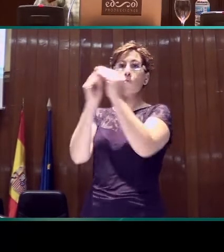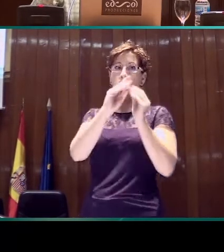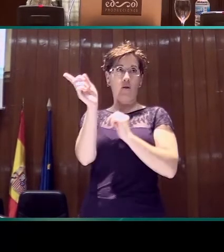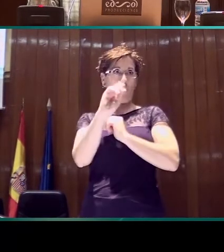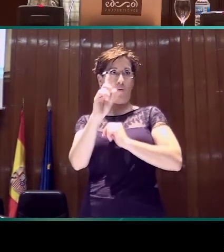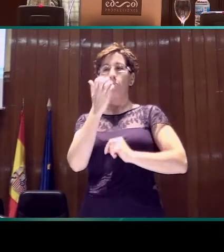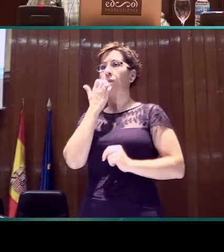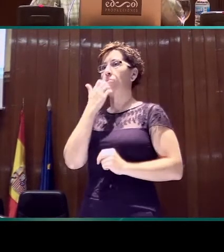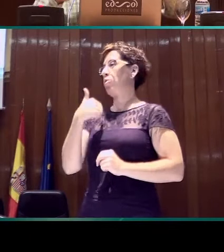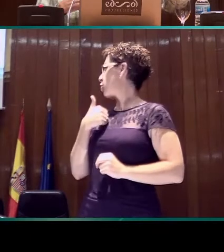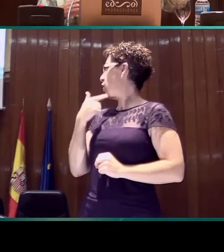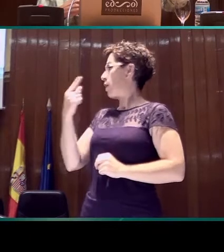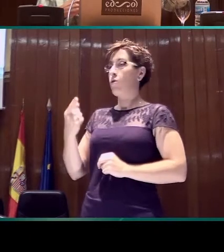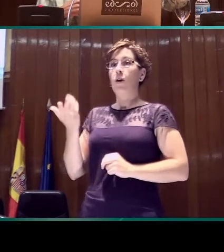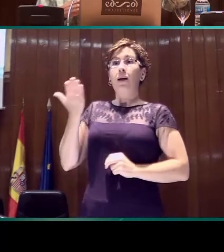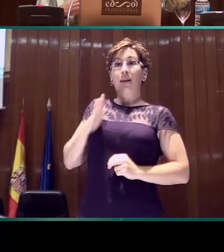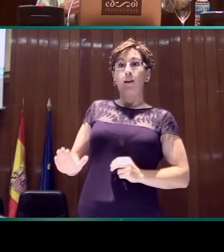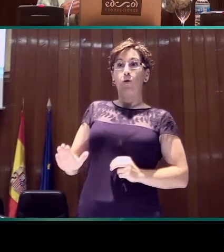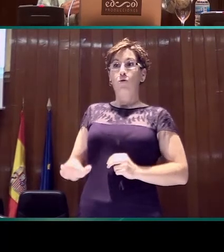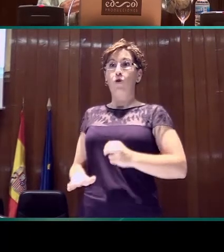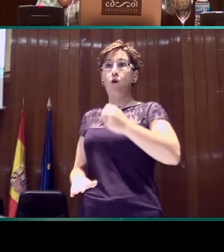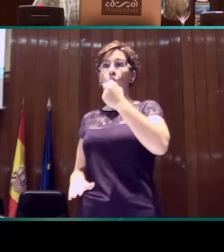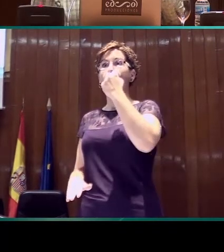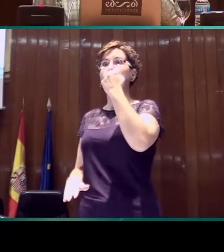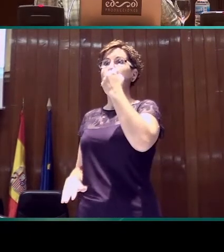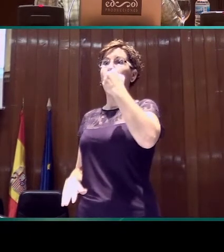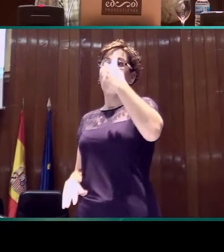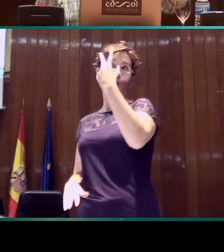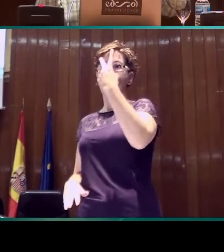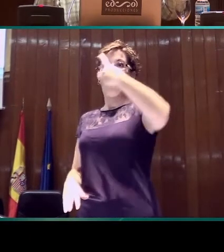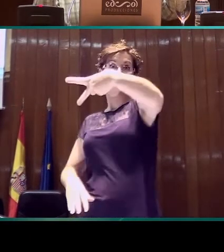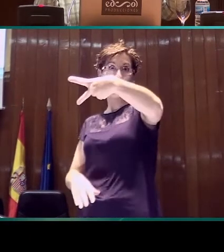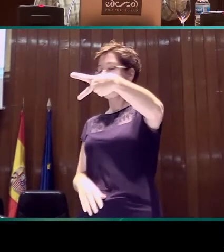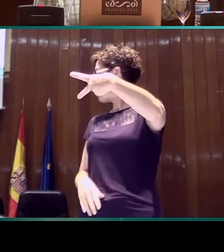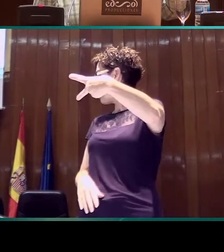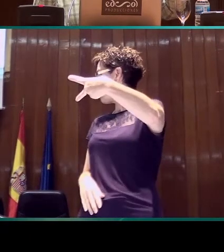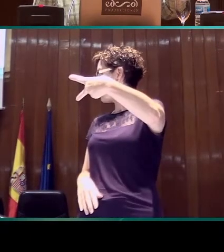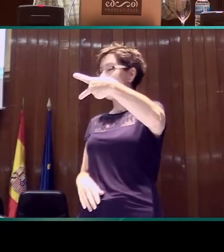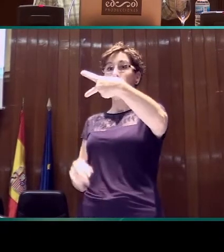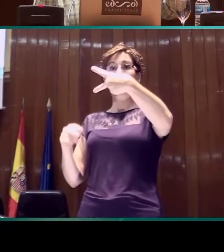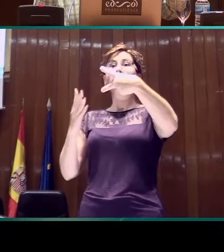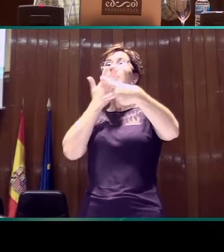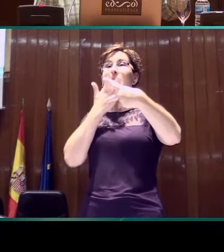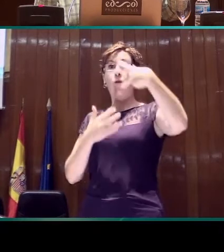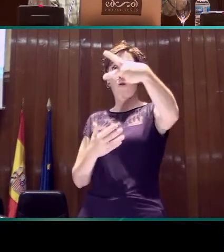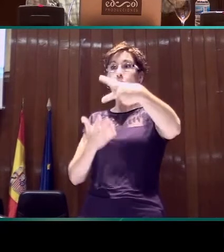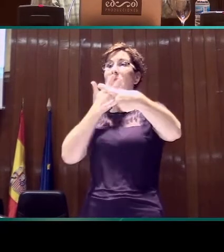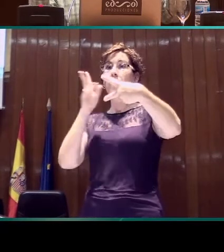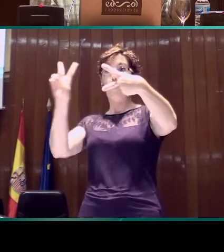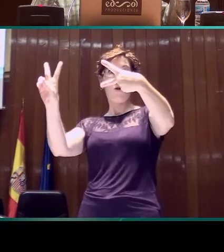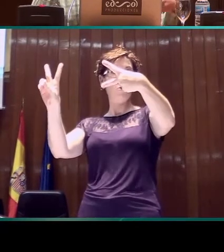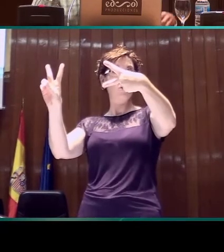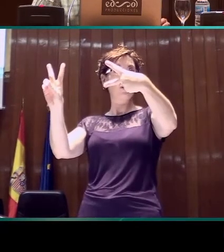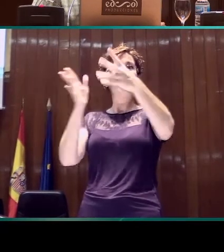tengo dos hijos, y después hago el signo lista, este signo y este no son el mismo. De acuerdo, no es un